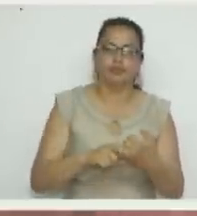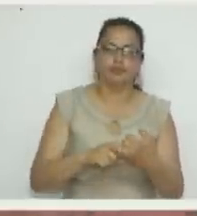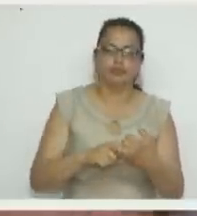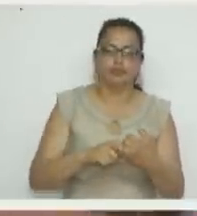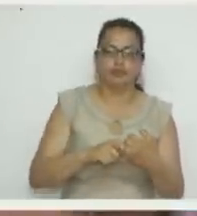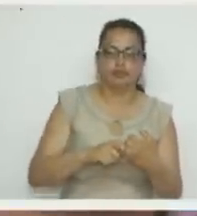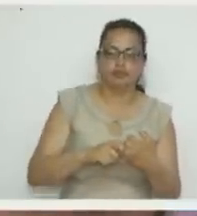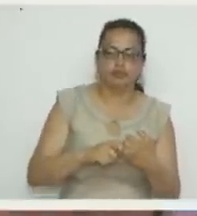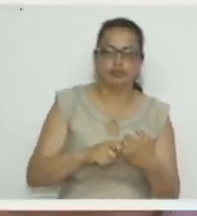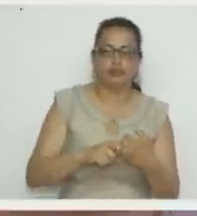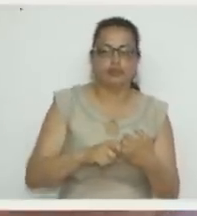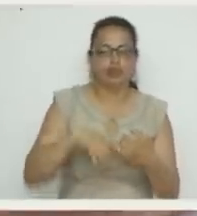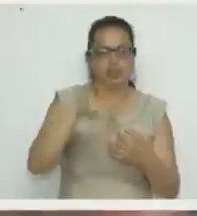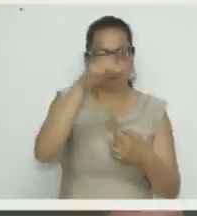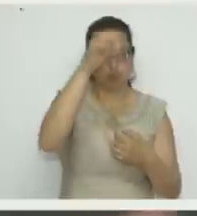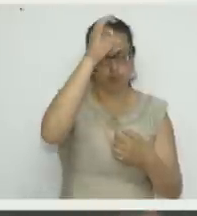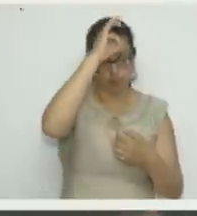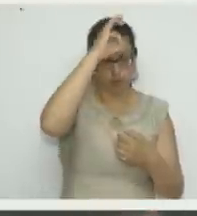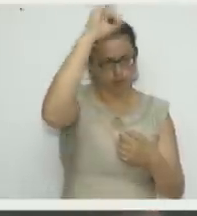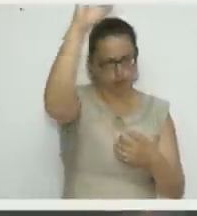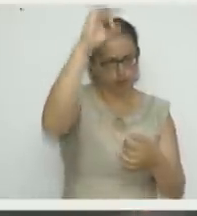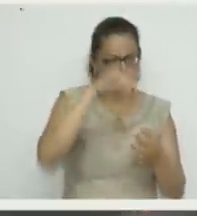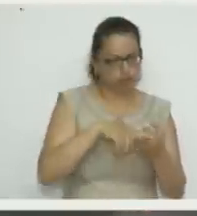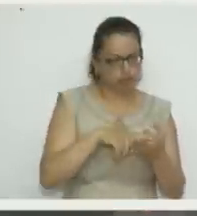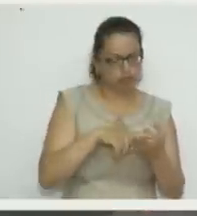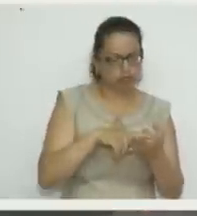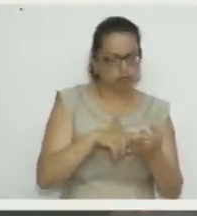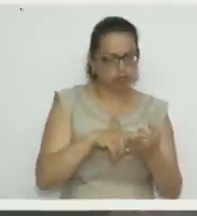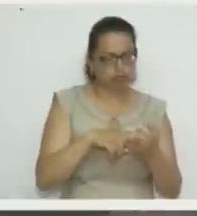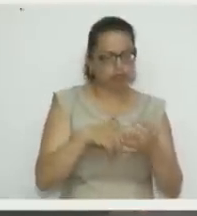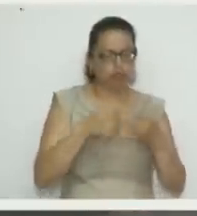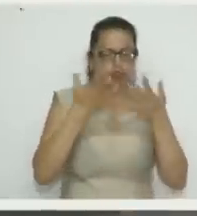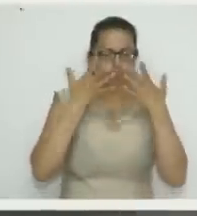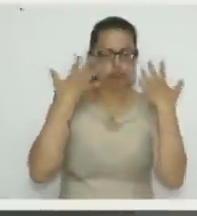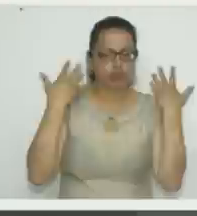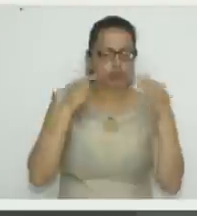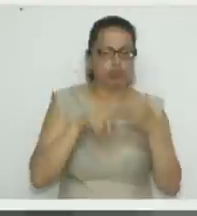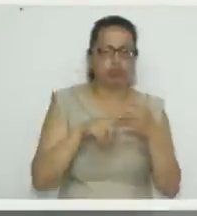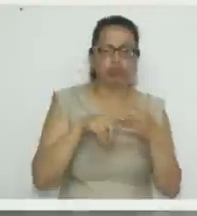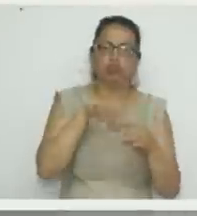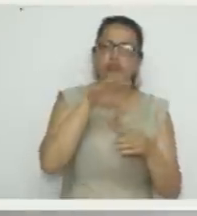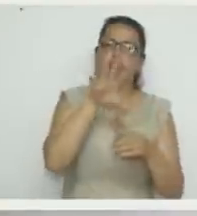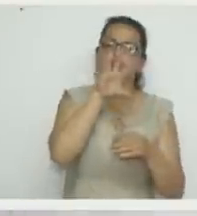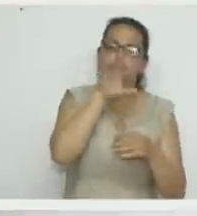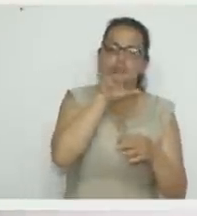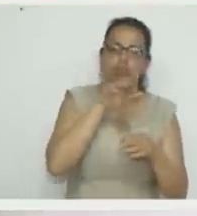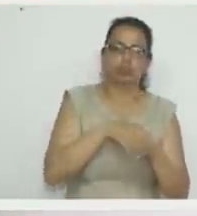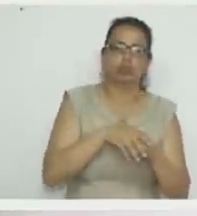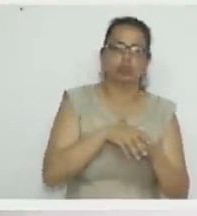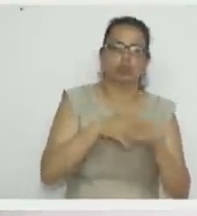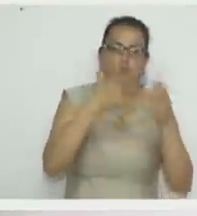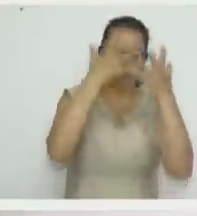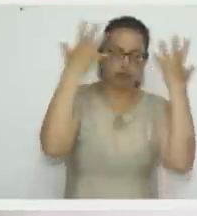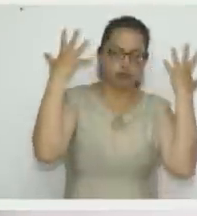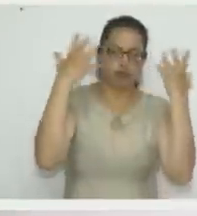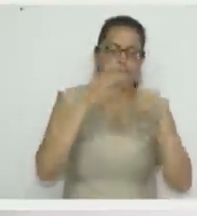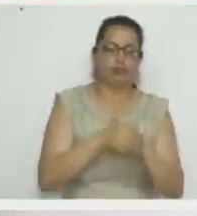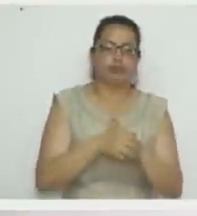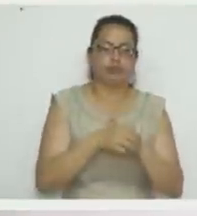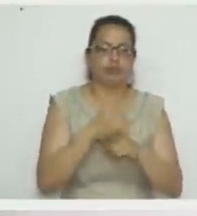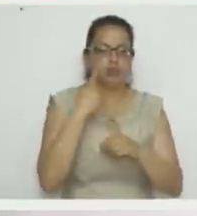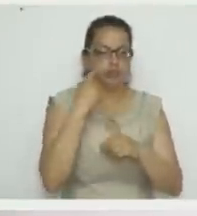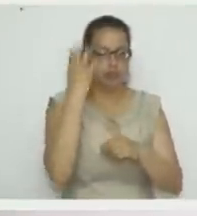El unicornio, los gatos, el perro y los leones. Mire, qué bonito esta técnica también.